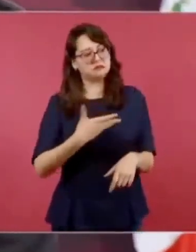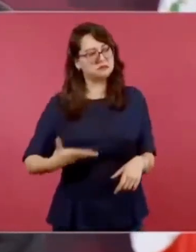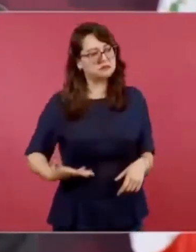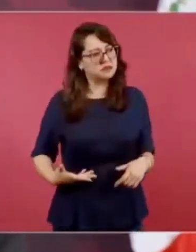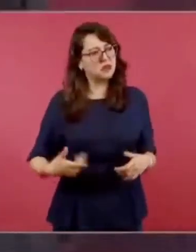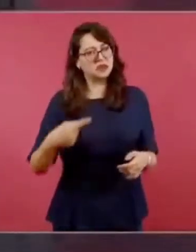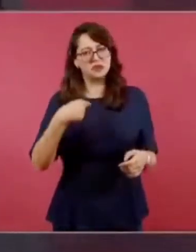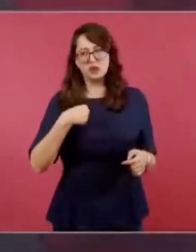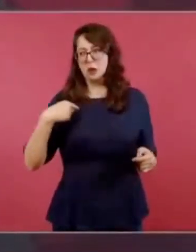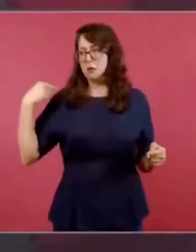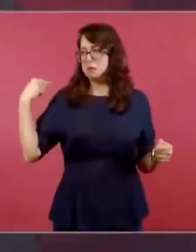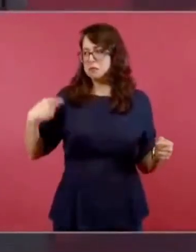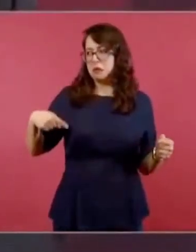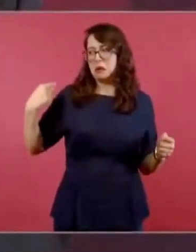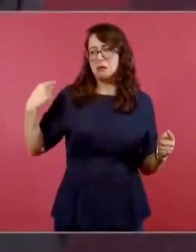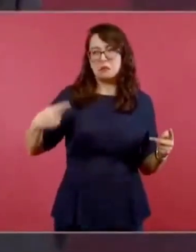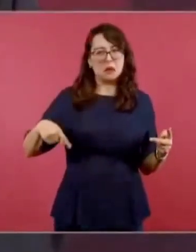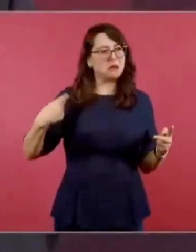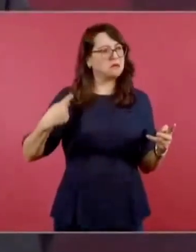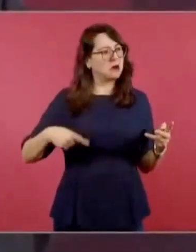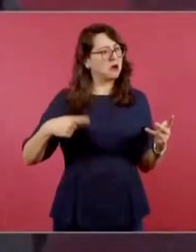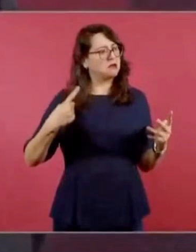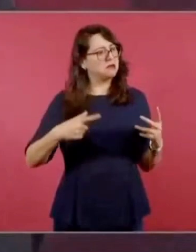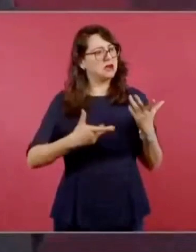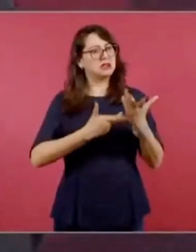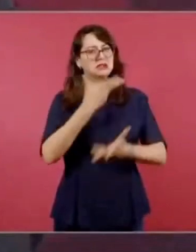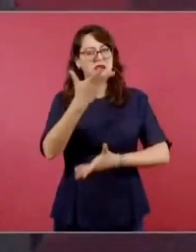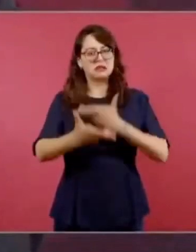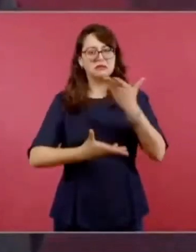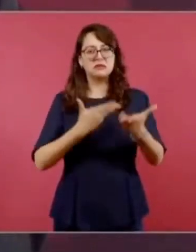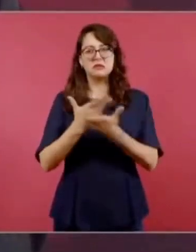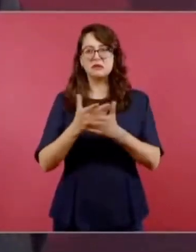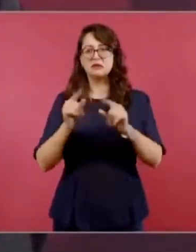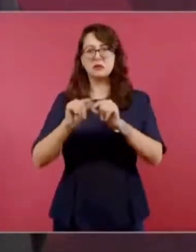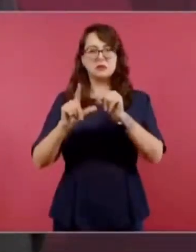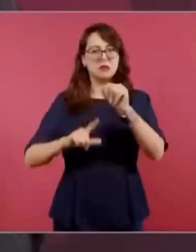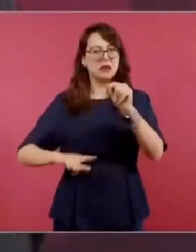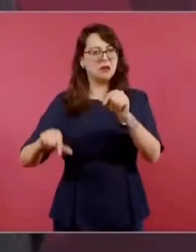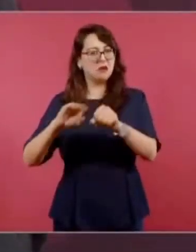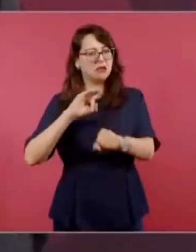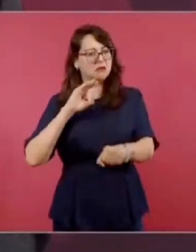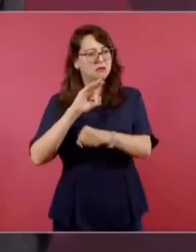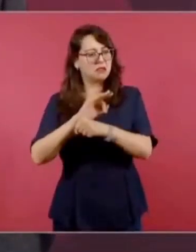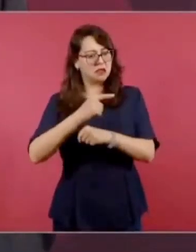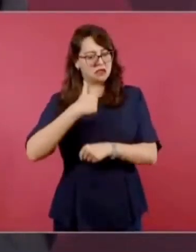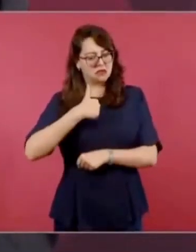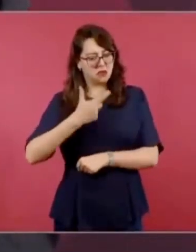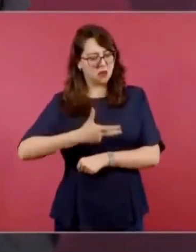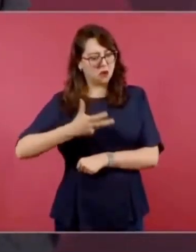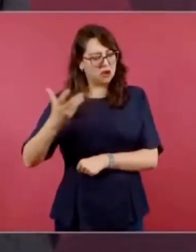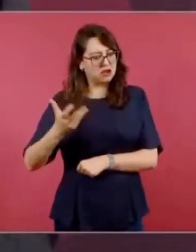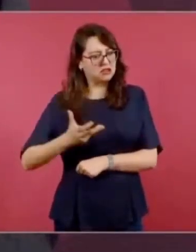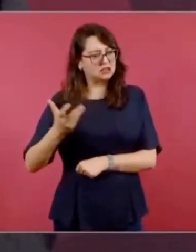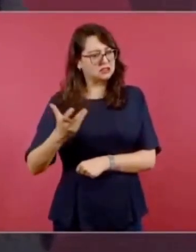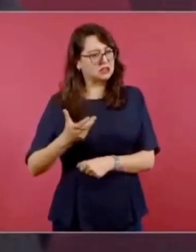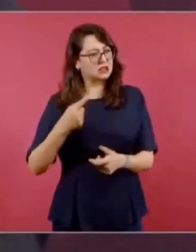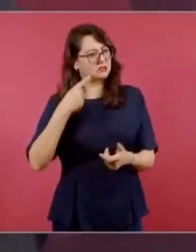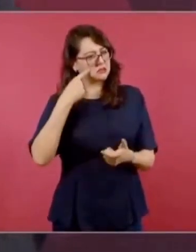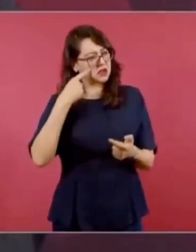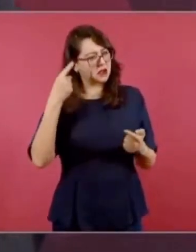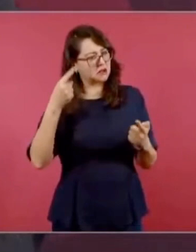desinteresados servicios y le describía con sombríos colores